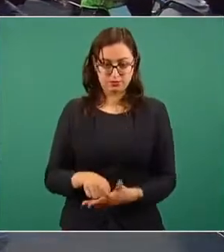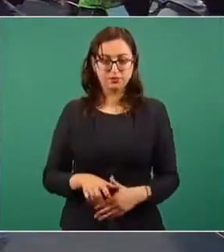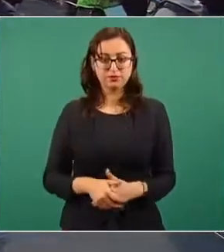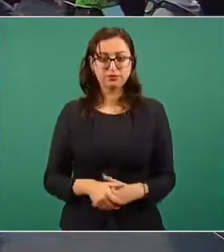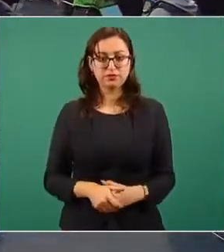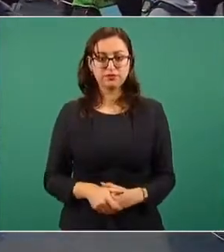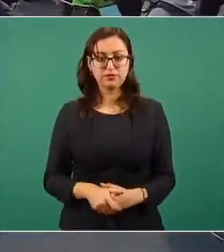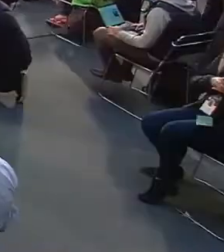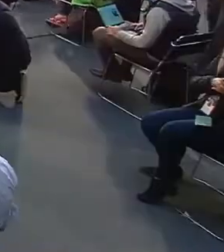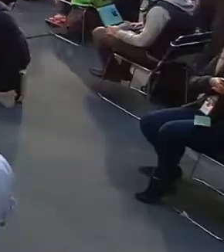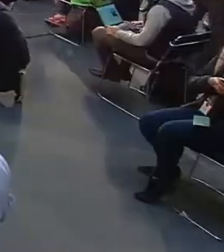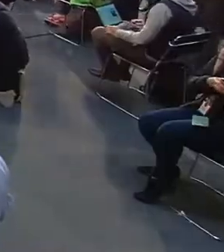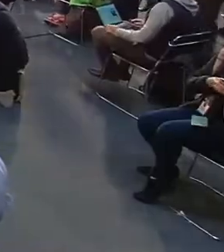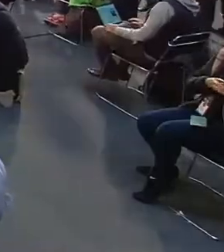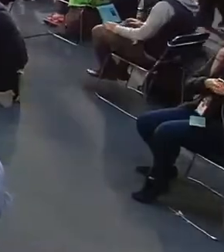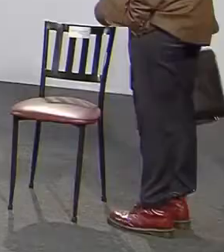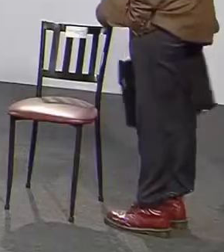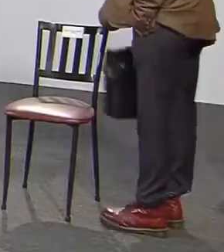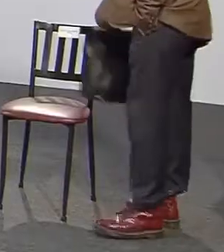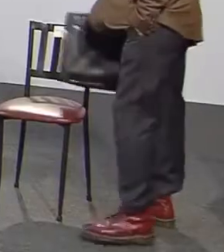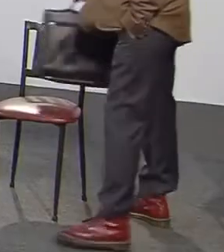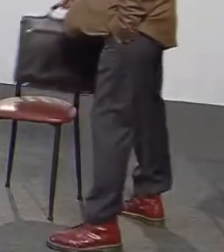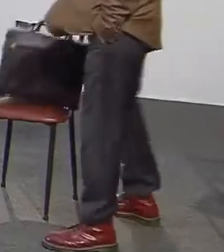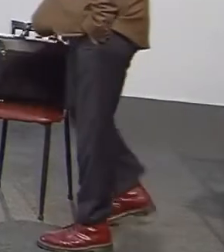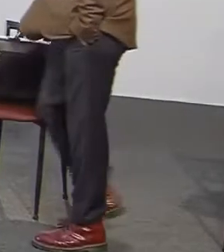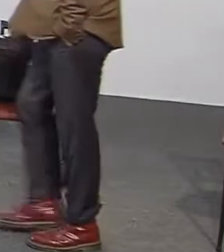gracias gracias Thank